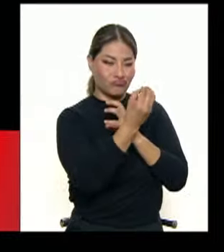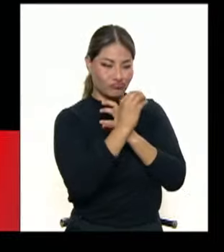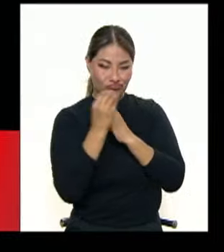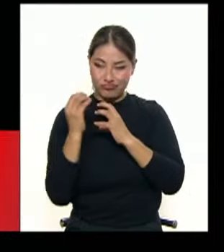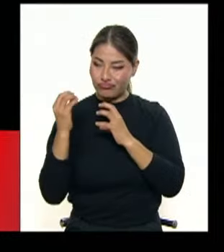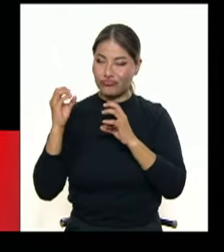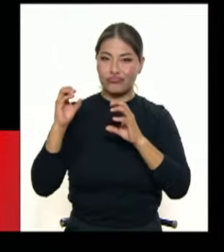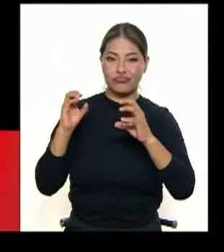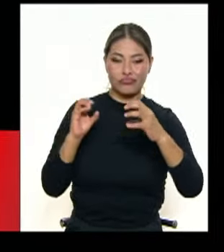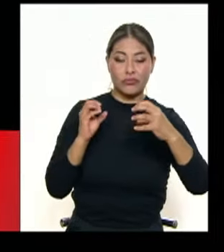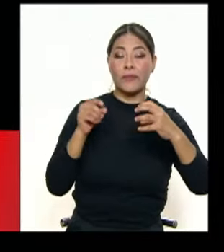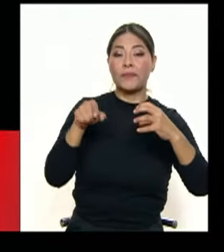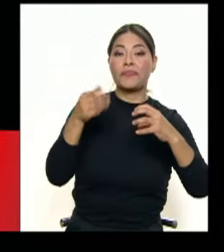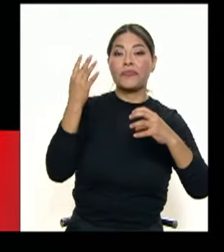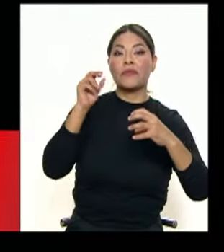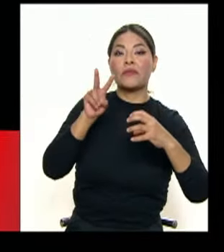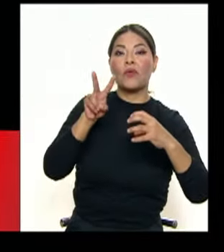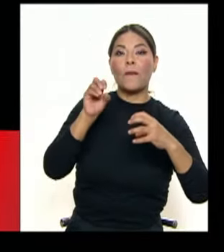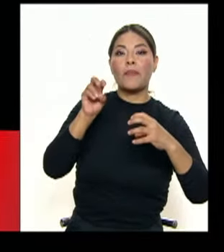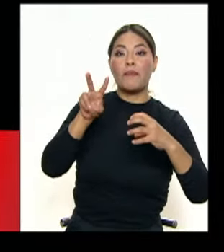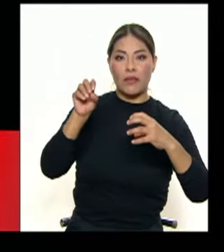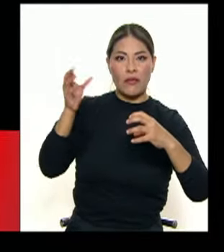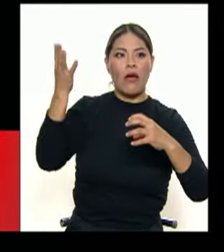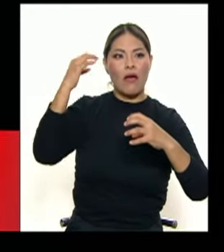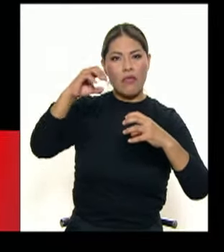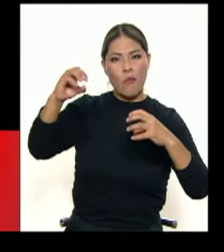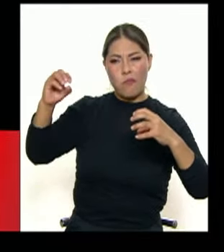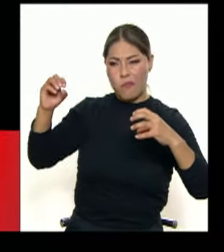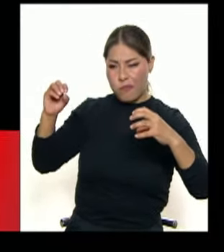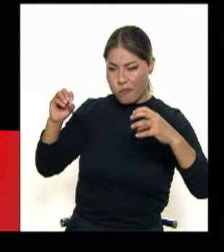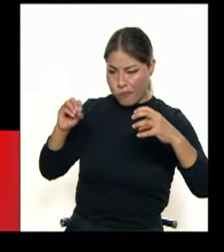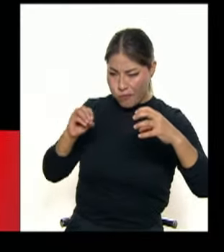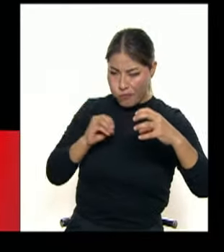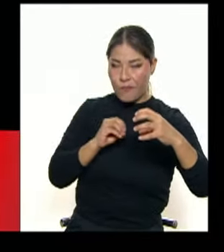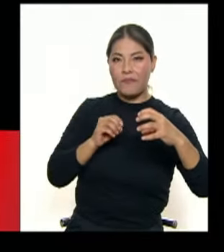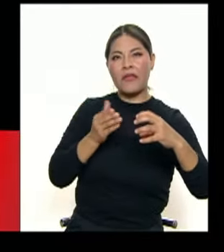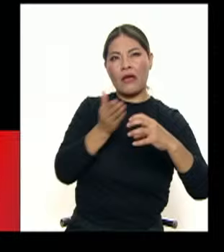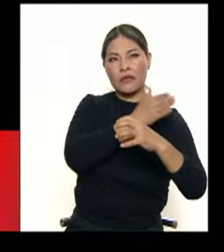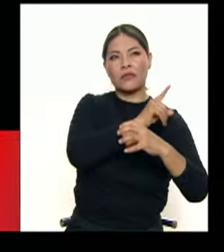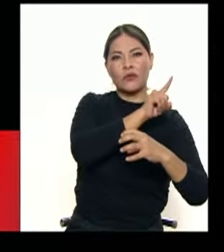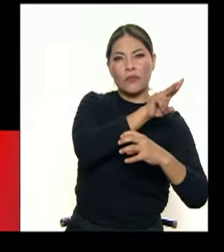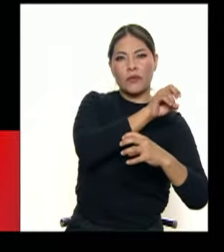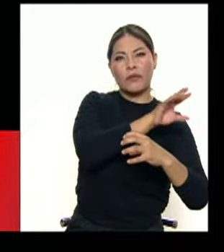registrado en el año 2020 y en el 2006.